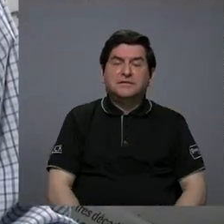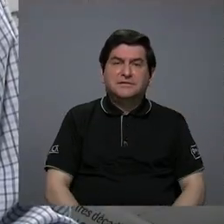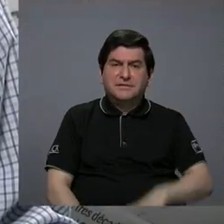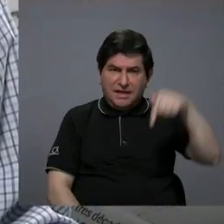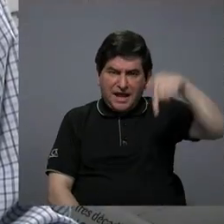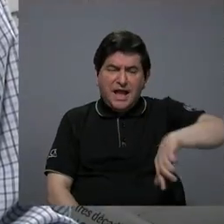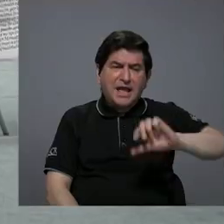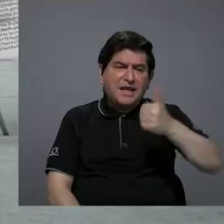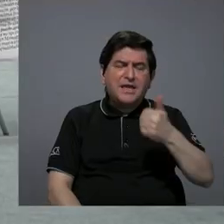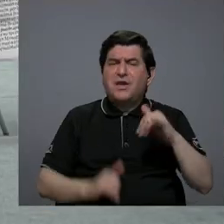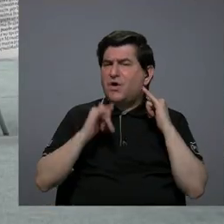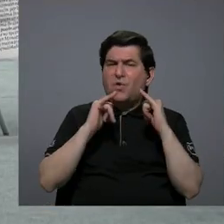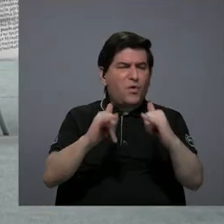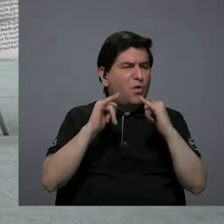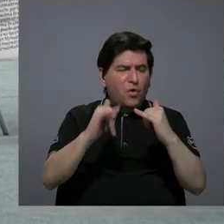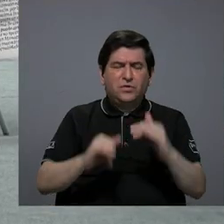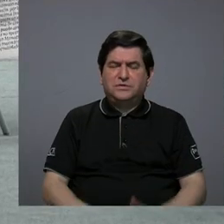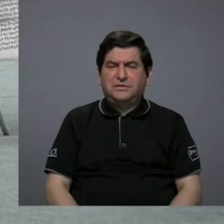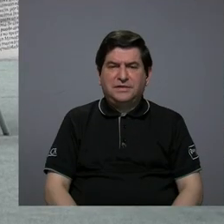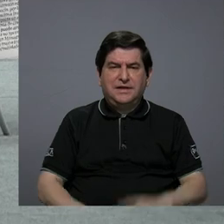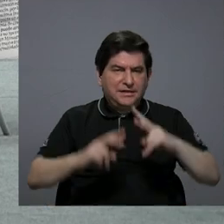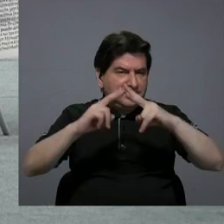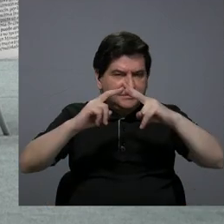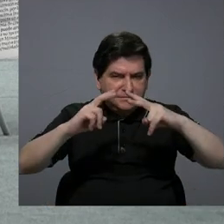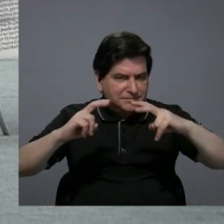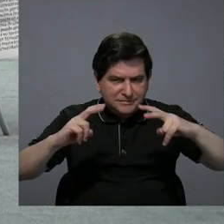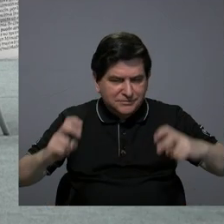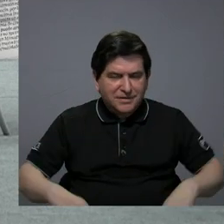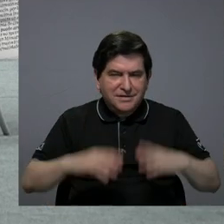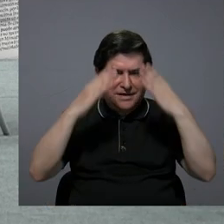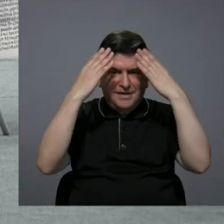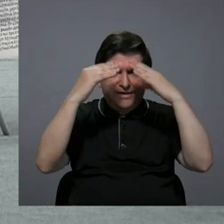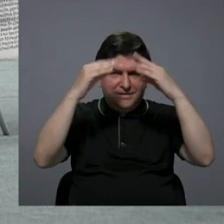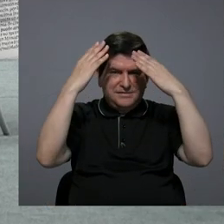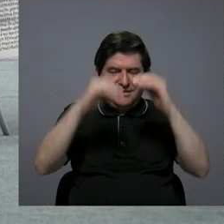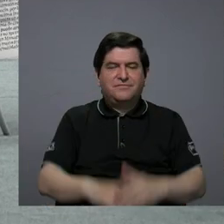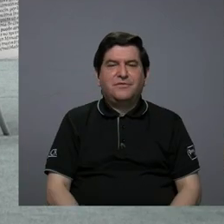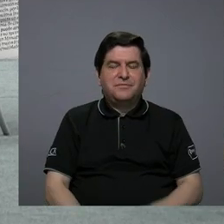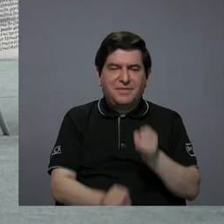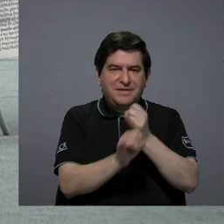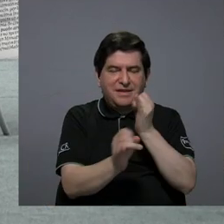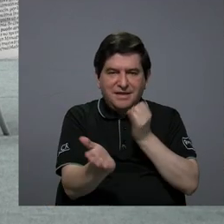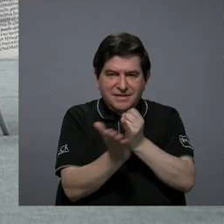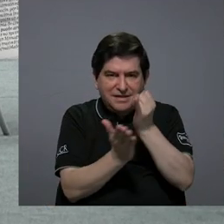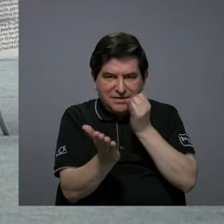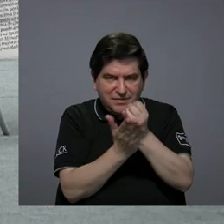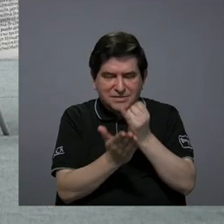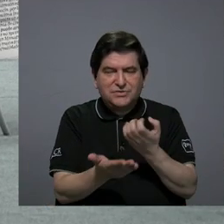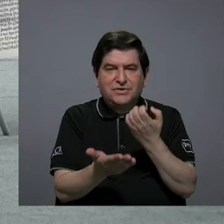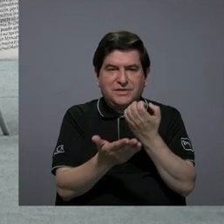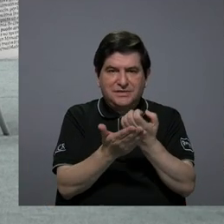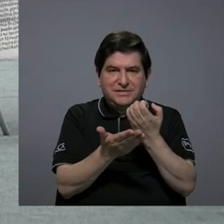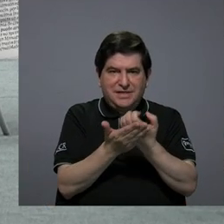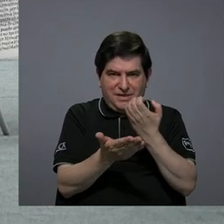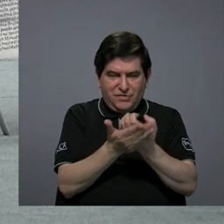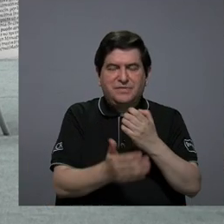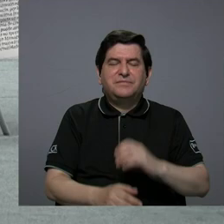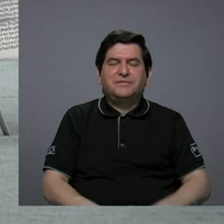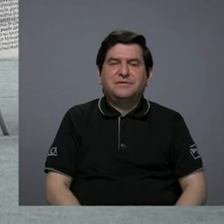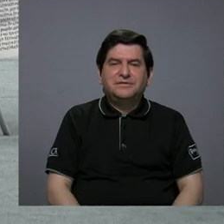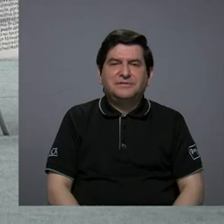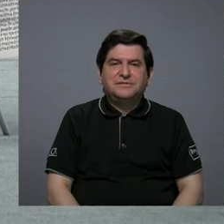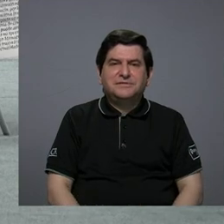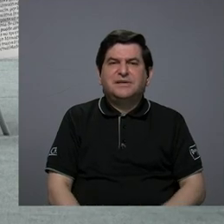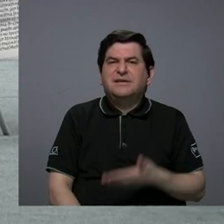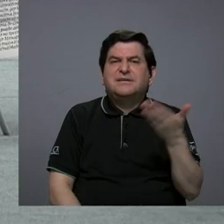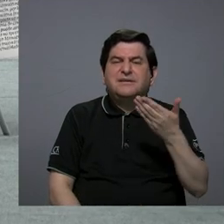aquí hay otra desigualdad que no lo toca el informe del Instituto de Investigaciones en Ciencias Económicas